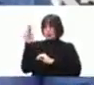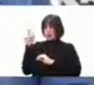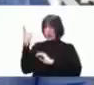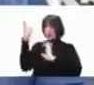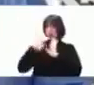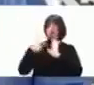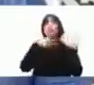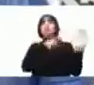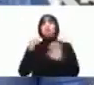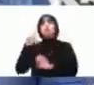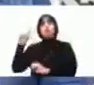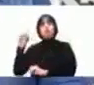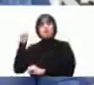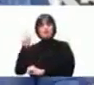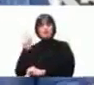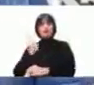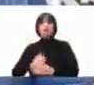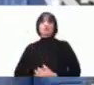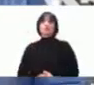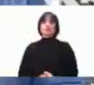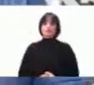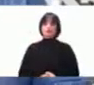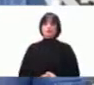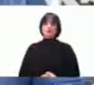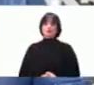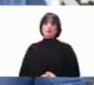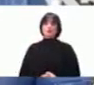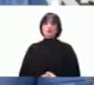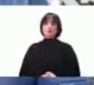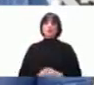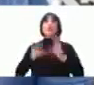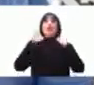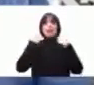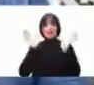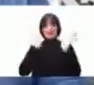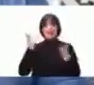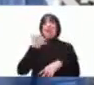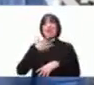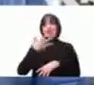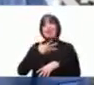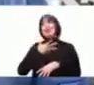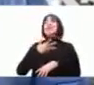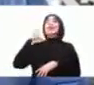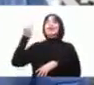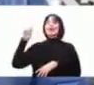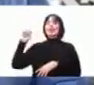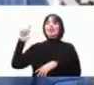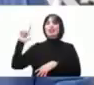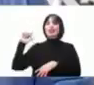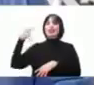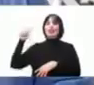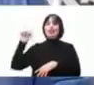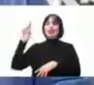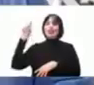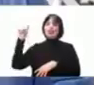1976, con la presencia del entonces delegado Efraín Garza López,